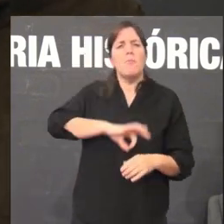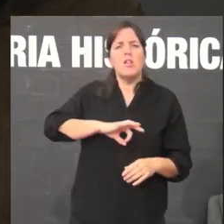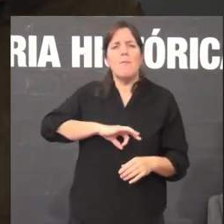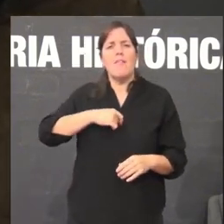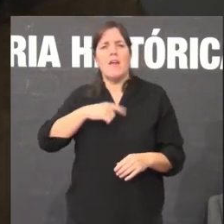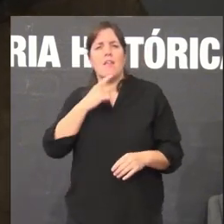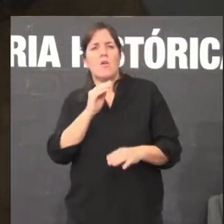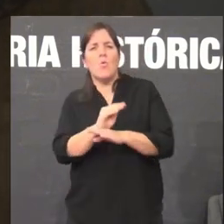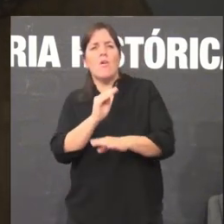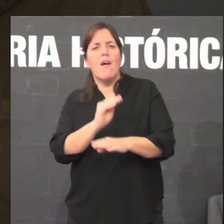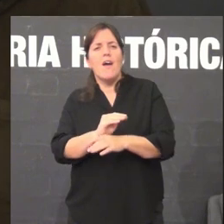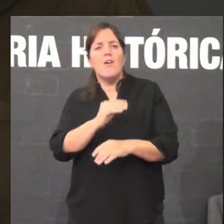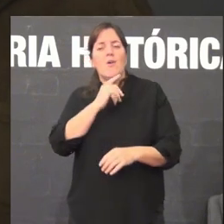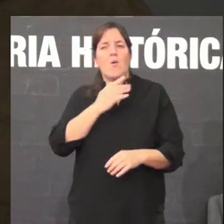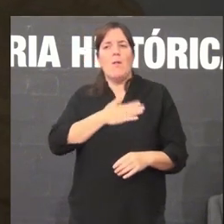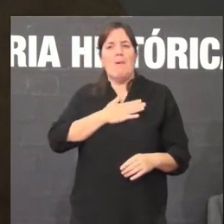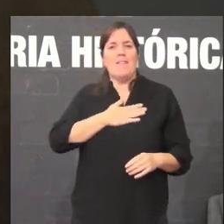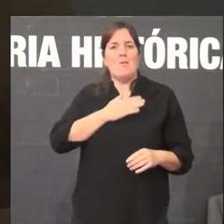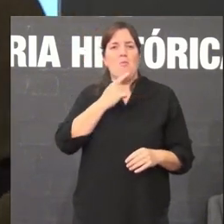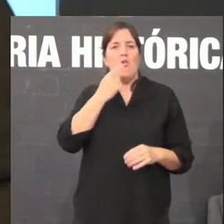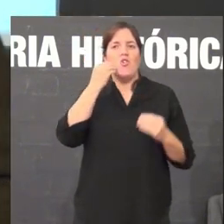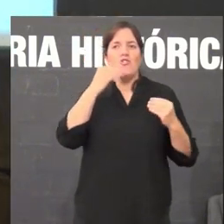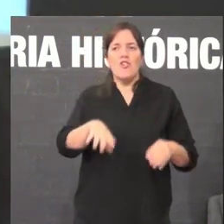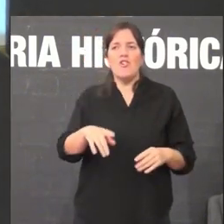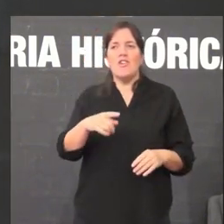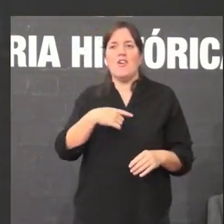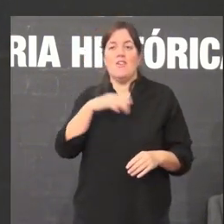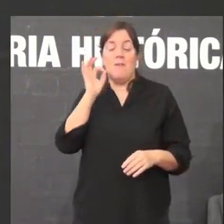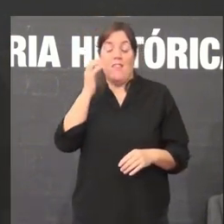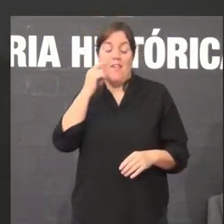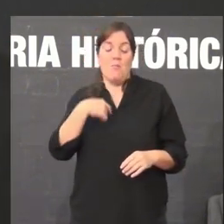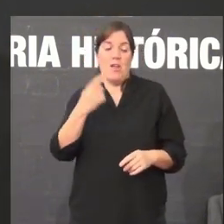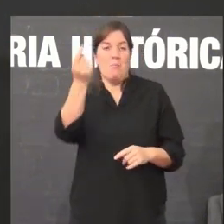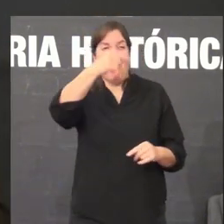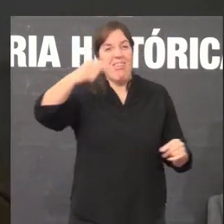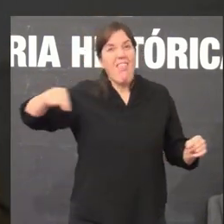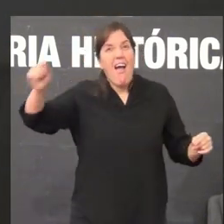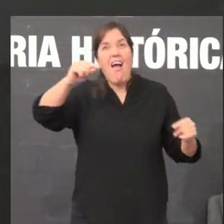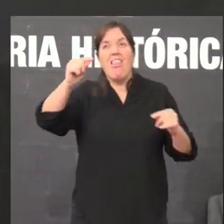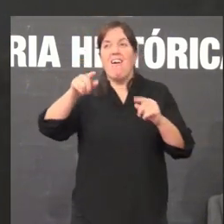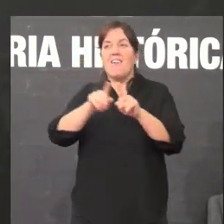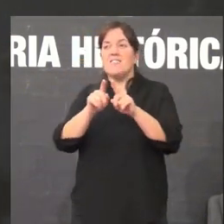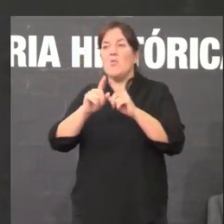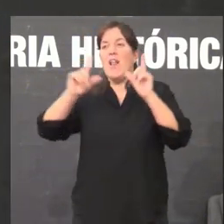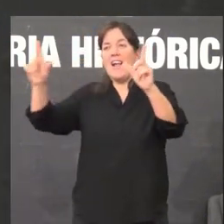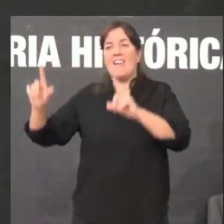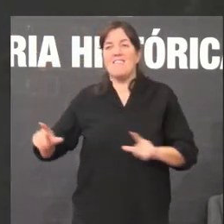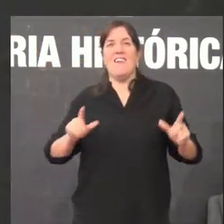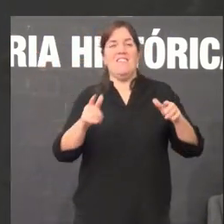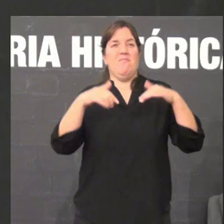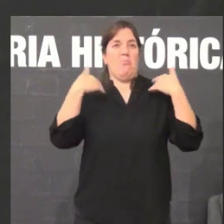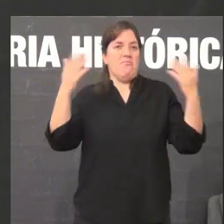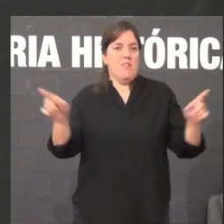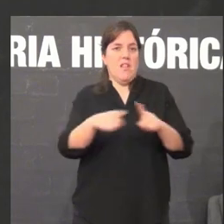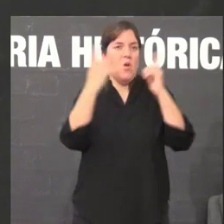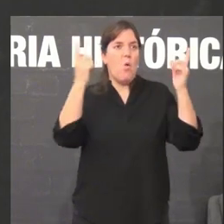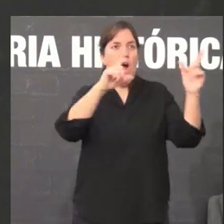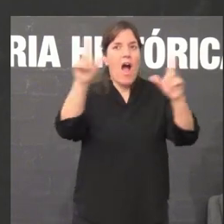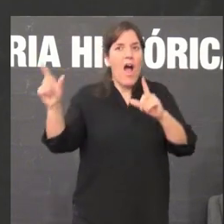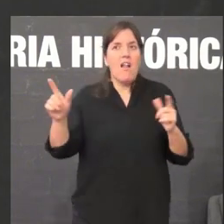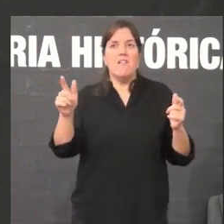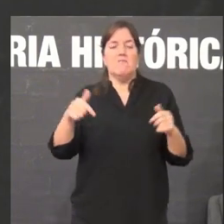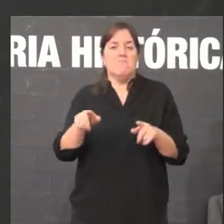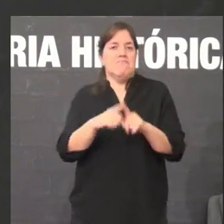património histórico. Iso é verdade porque facían pintadas en calquera lugar, colaban os cartazes en calquera lugar, faixas en calquera lugar.